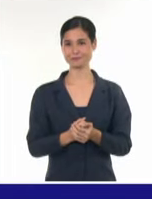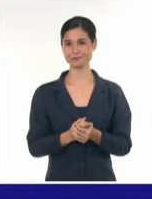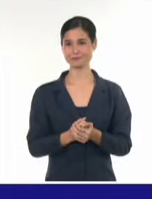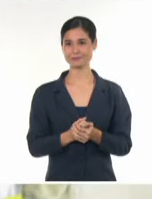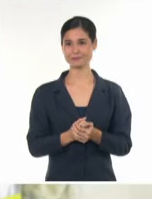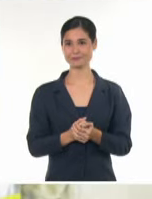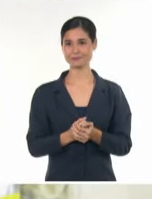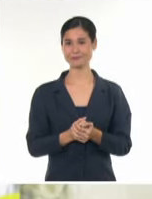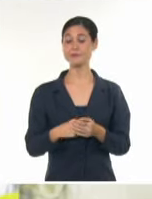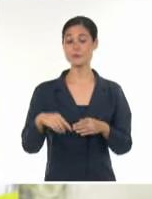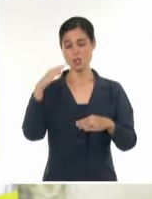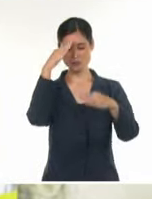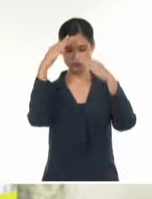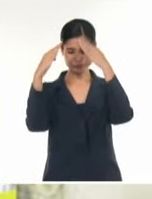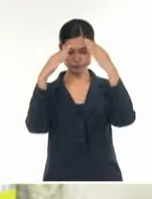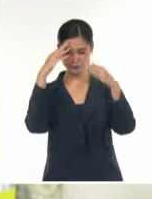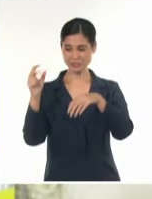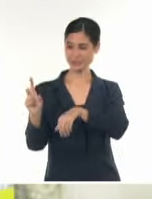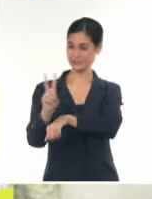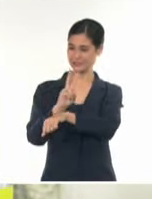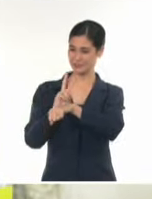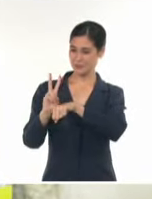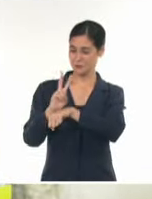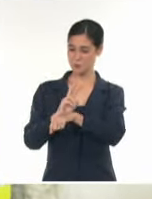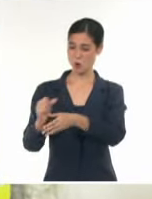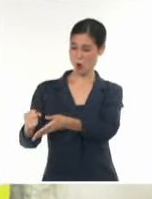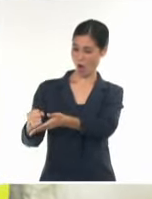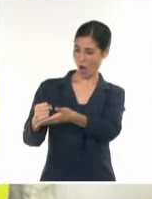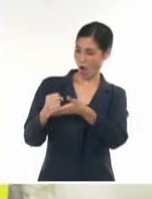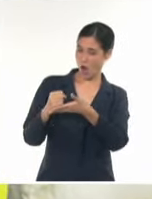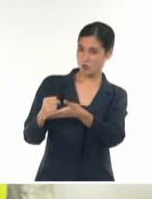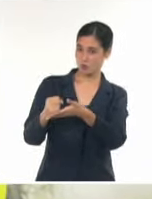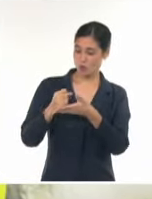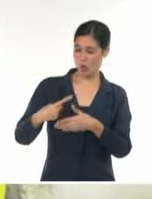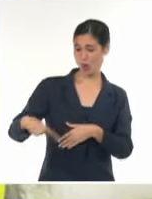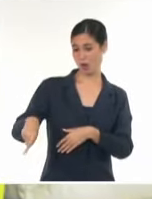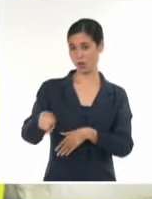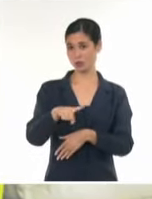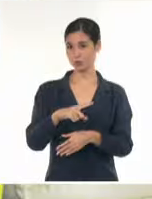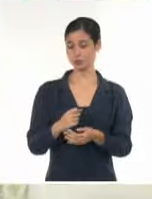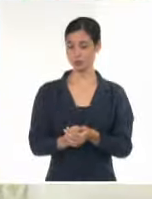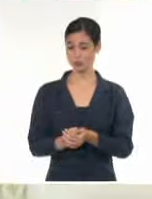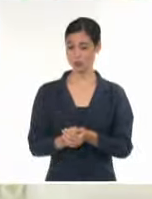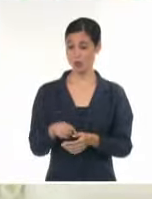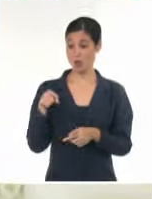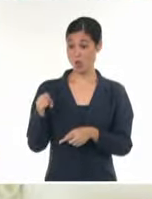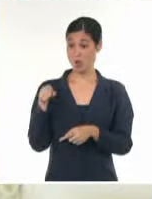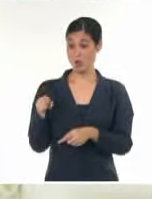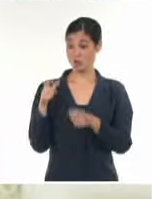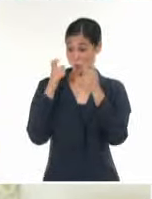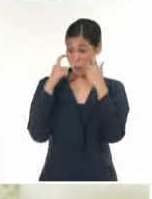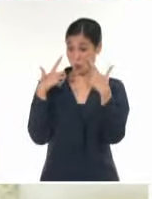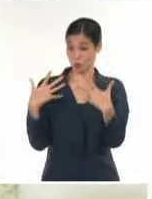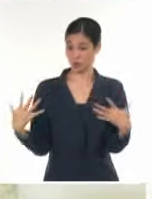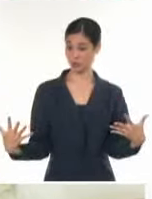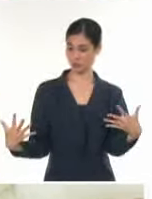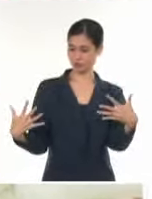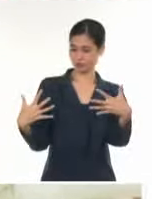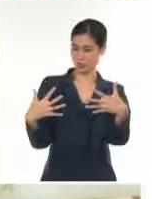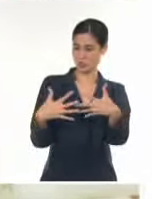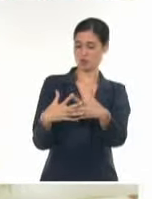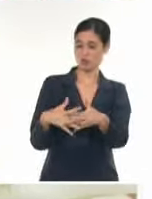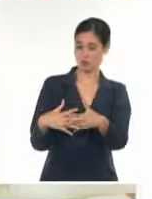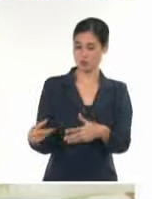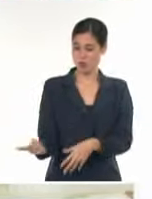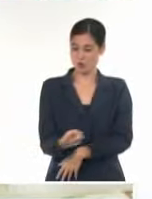autoridades vicentinas el gesto solidario, lo cual pone de manifiesto una vez más la sólida relación de hermandad entre ambas naciones y el